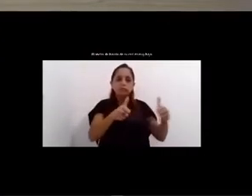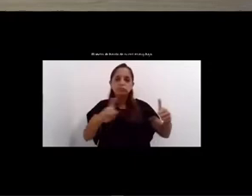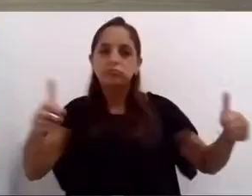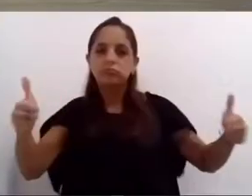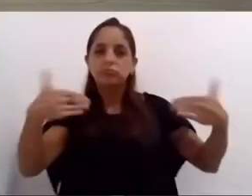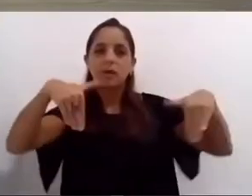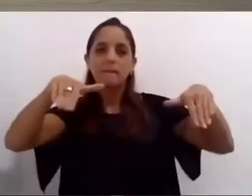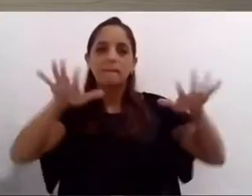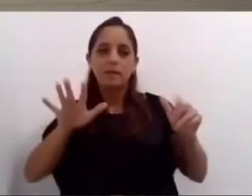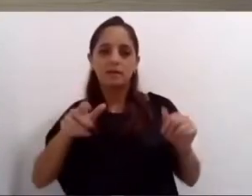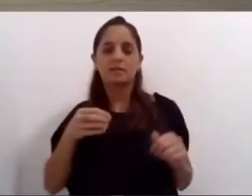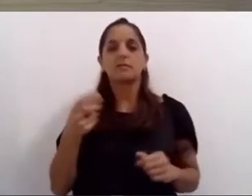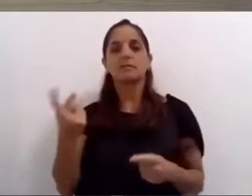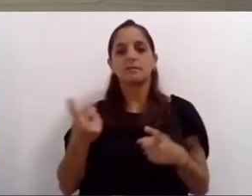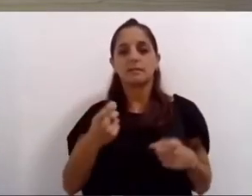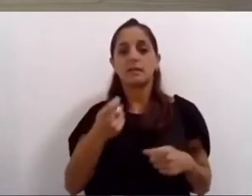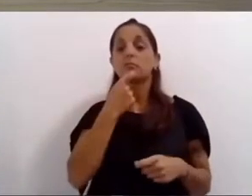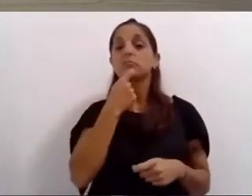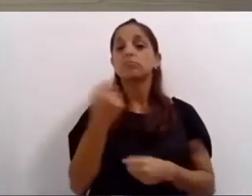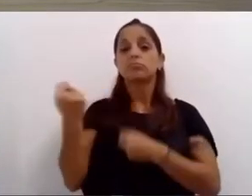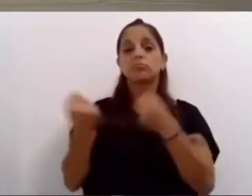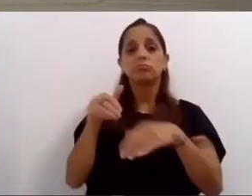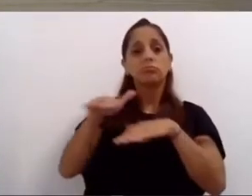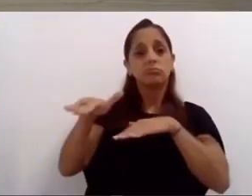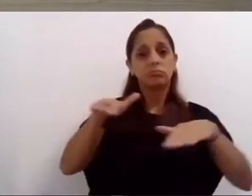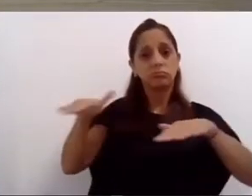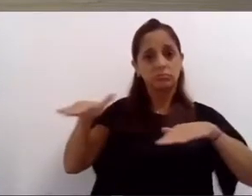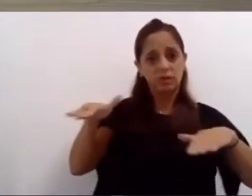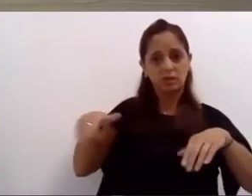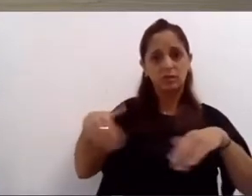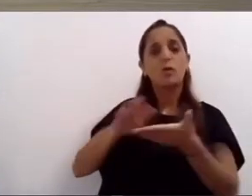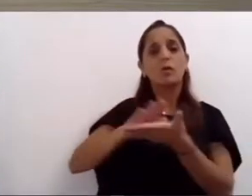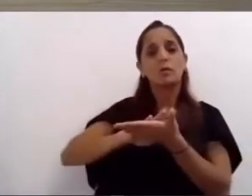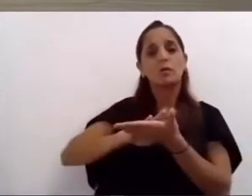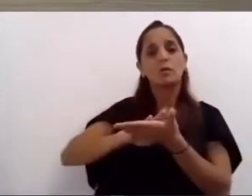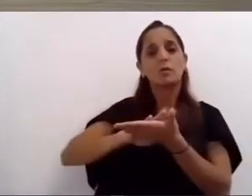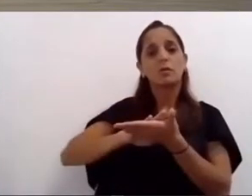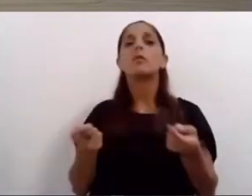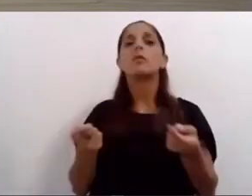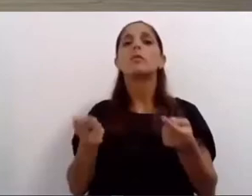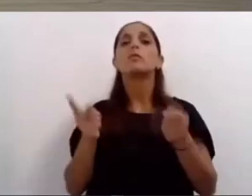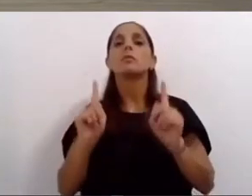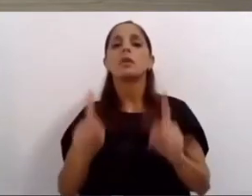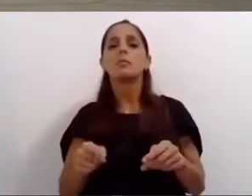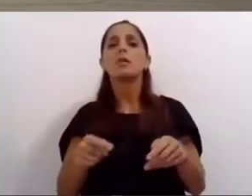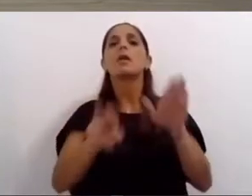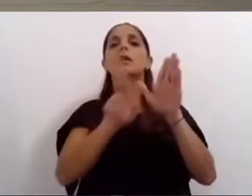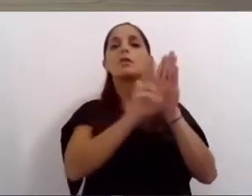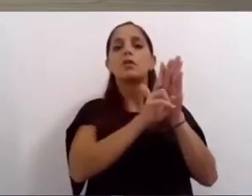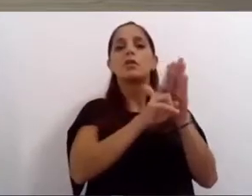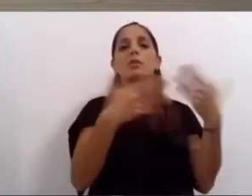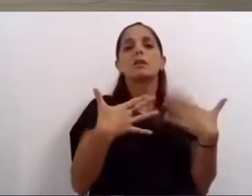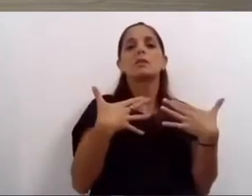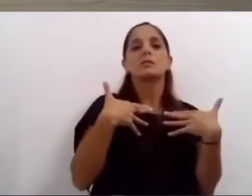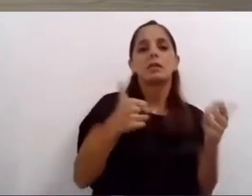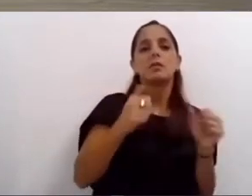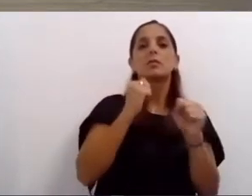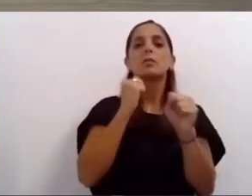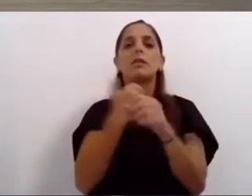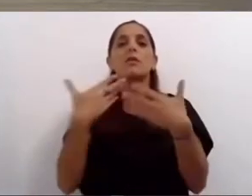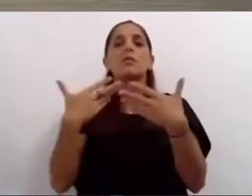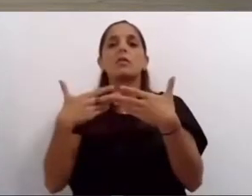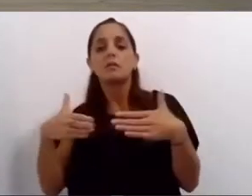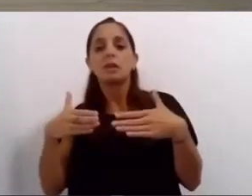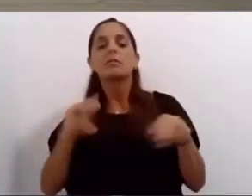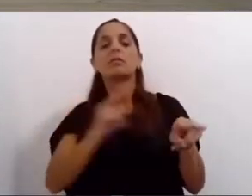desplegando operativos de control vehicular hicimos cumplir reglas para cuidar la salud el trabajo y las libertades pero